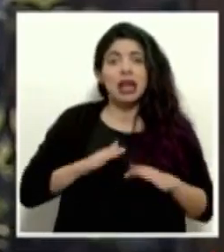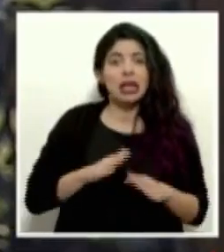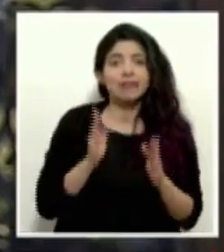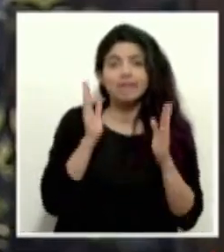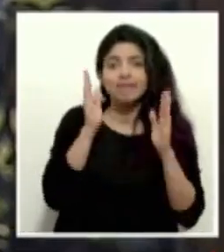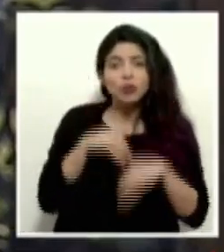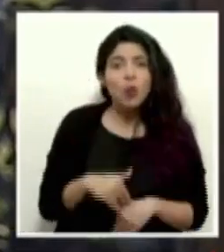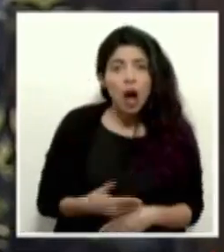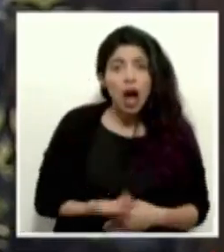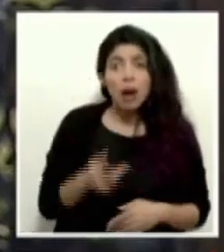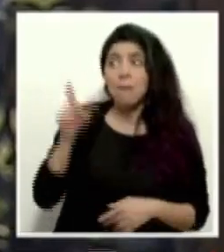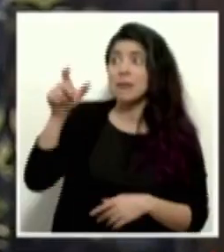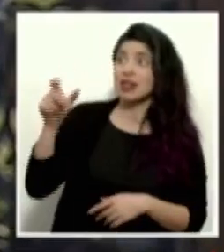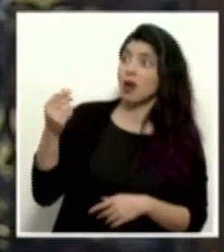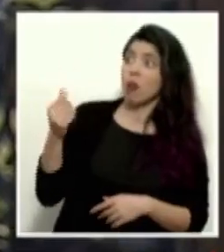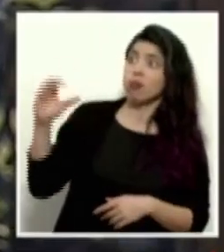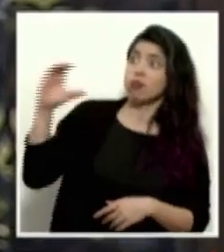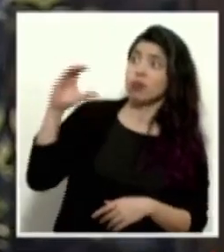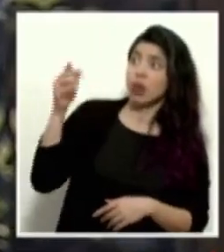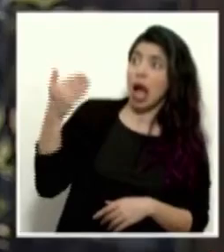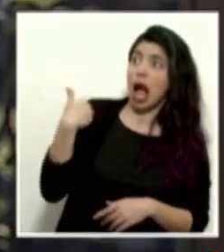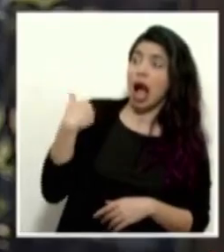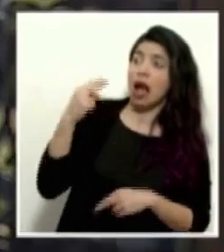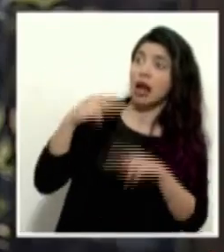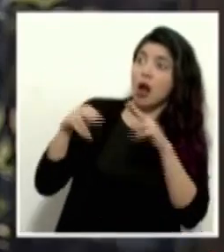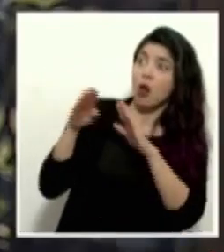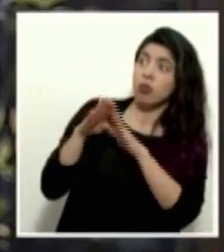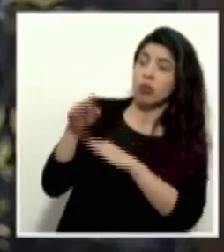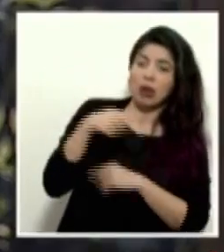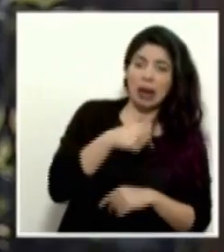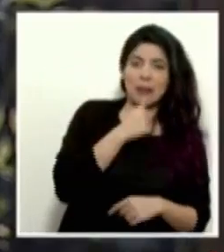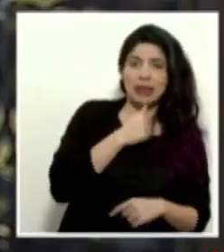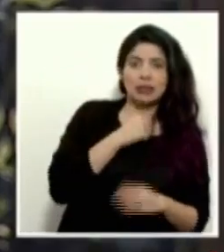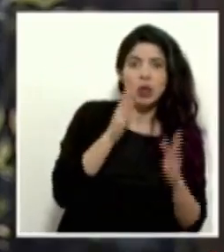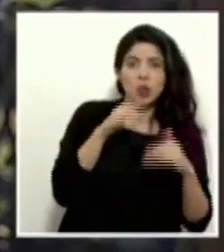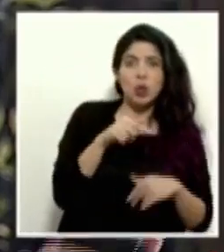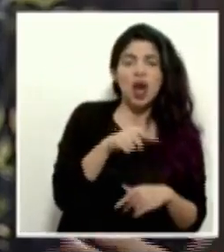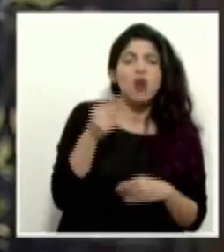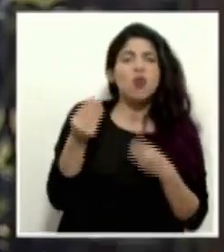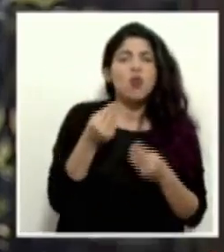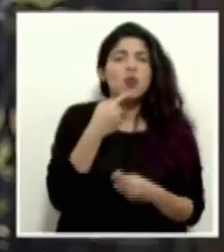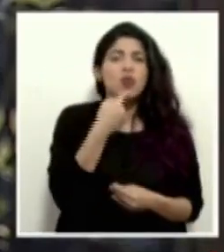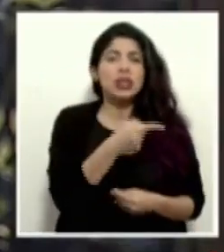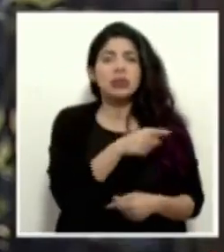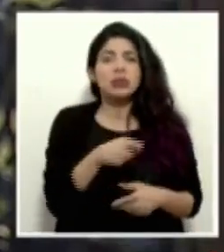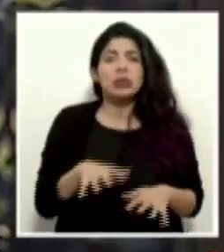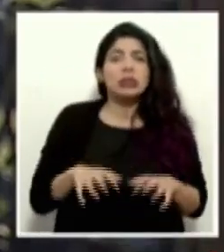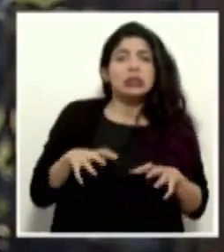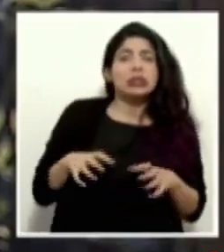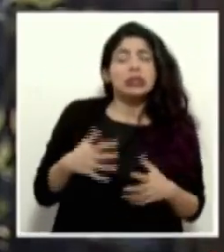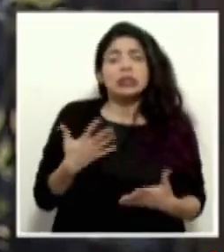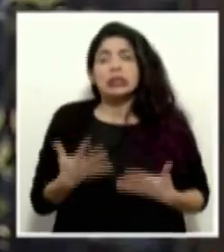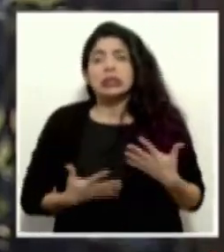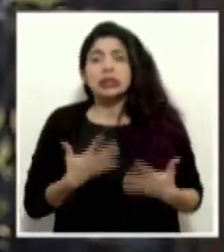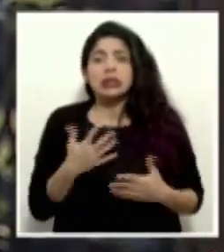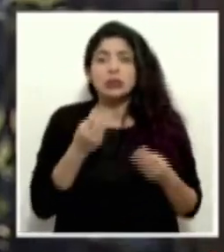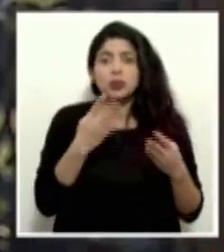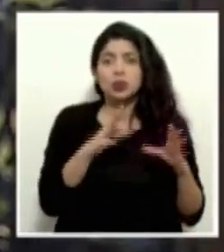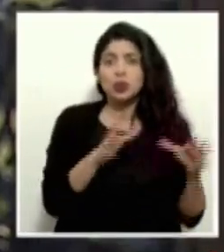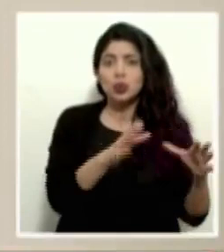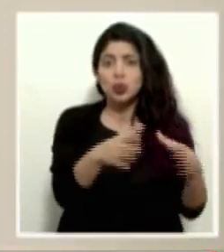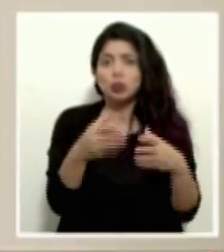de quienes tienen el salario intacto o si tienen negocios funcionando? ¿Qué les podemos decir hoy ante esa desesperación que están teniendo muchos sectores?